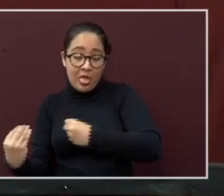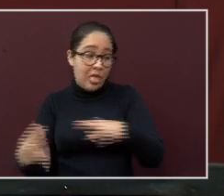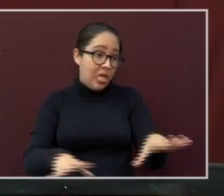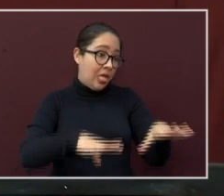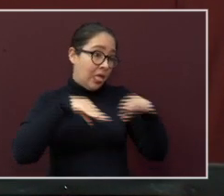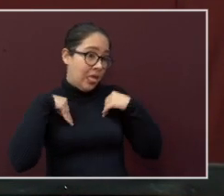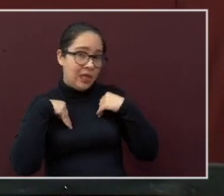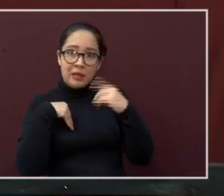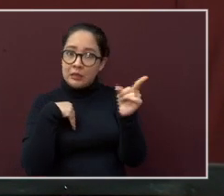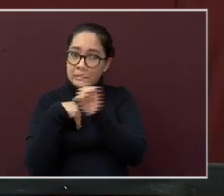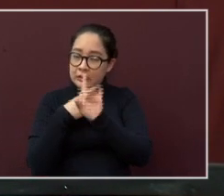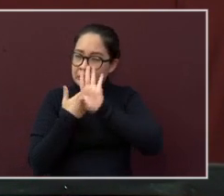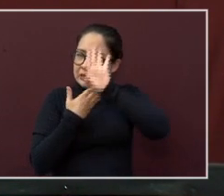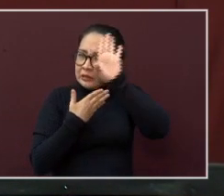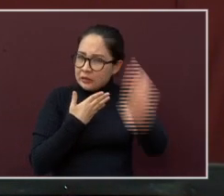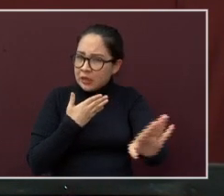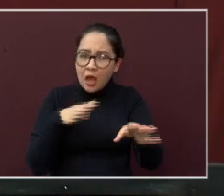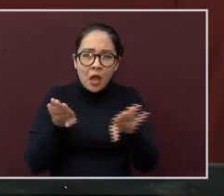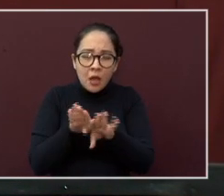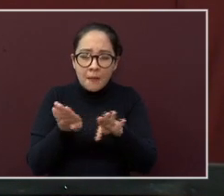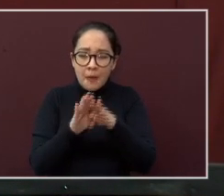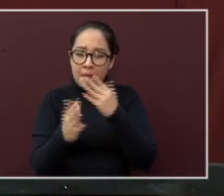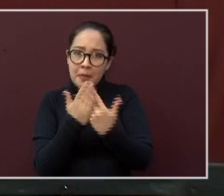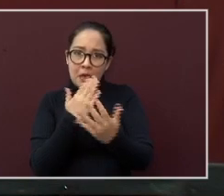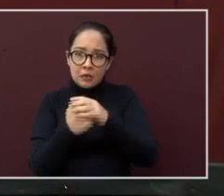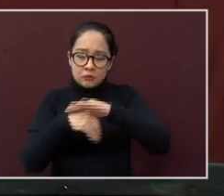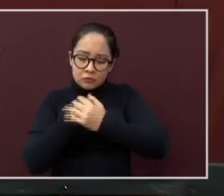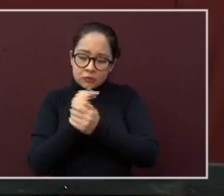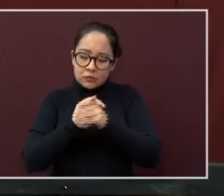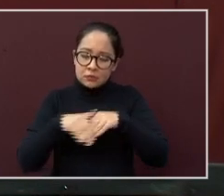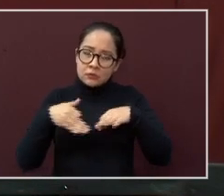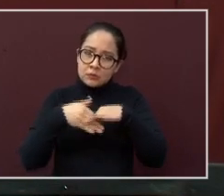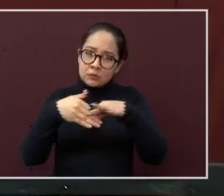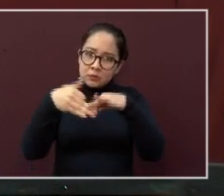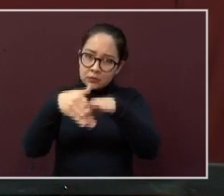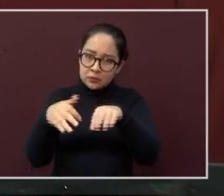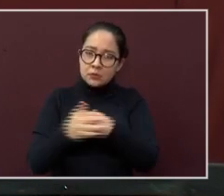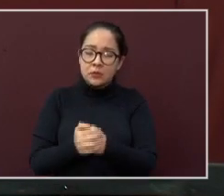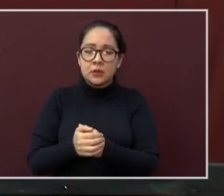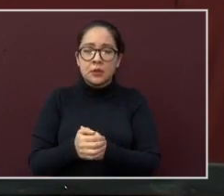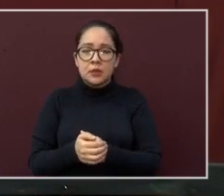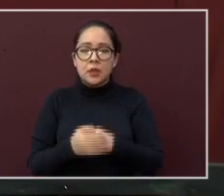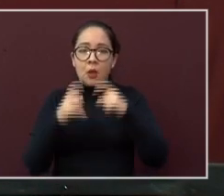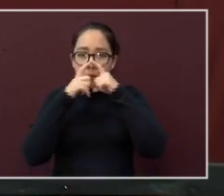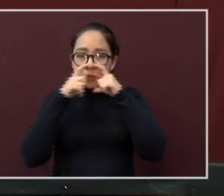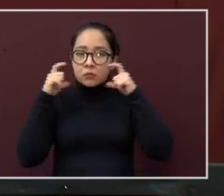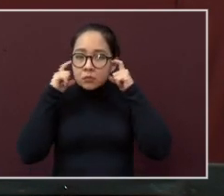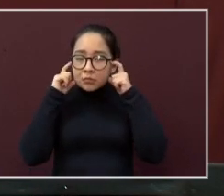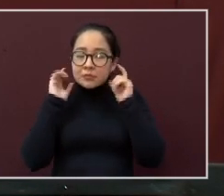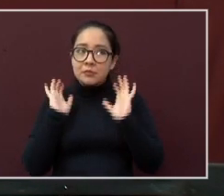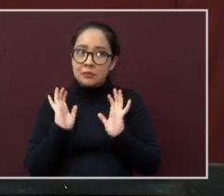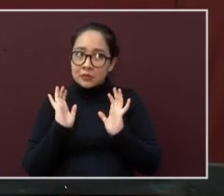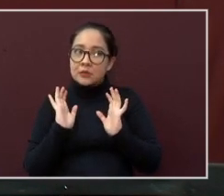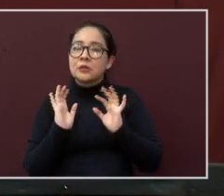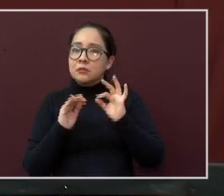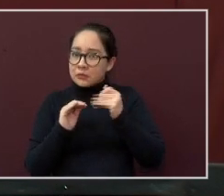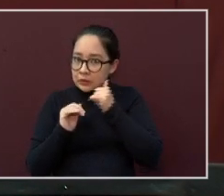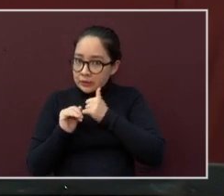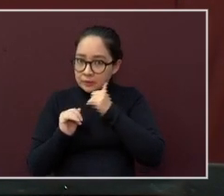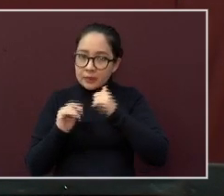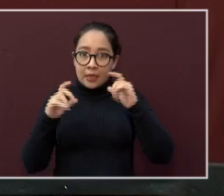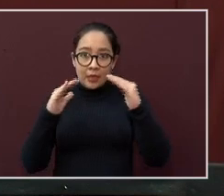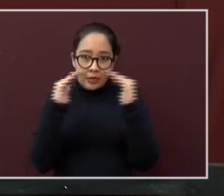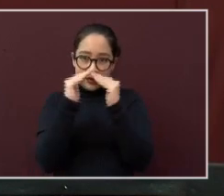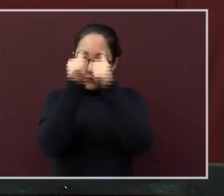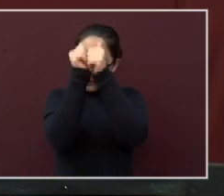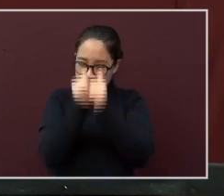Como lavándonos las manos, usando el cubrebocas, quedándonos en casa si tenemos síntomas